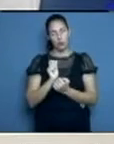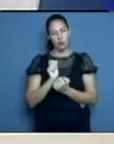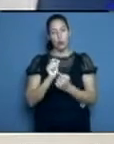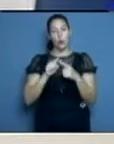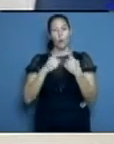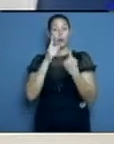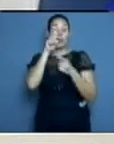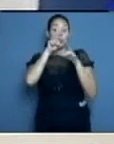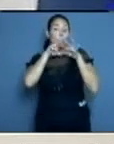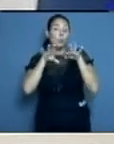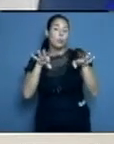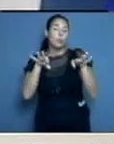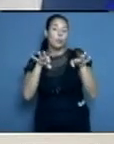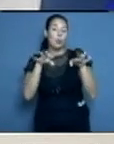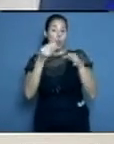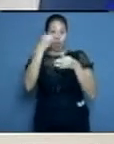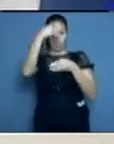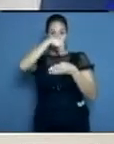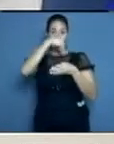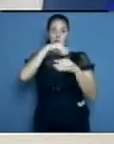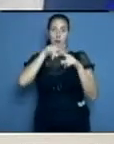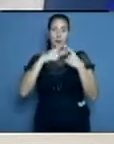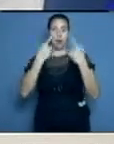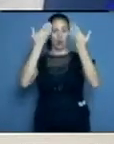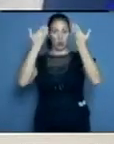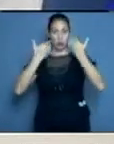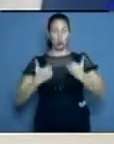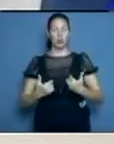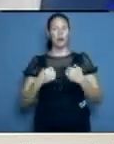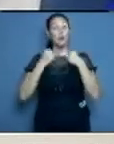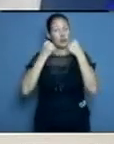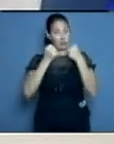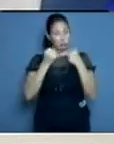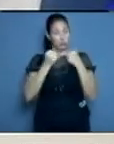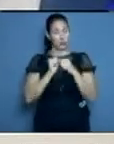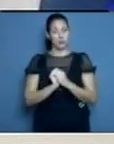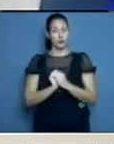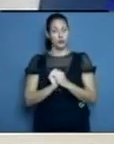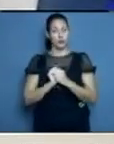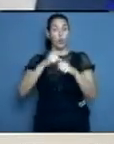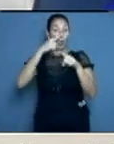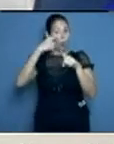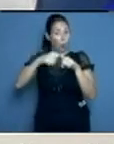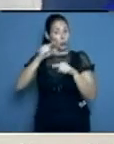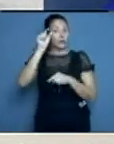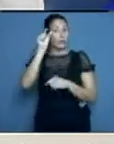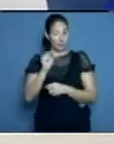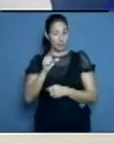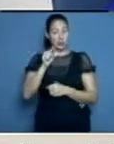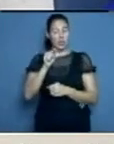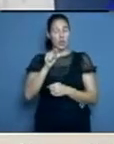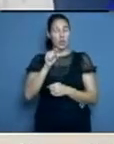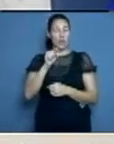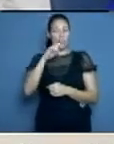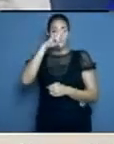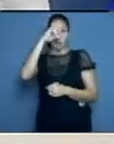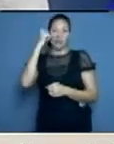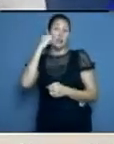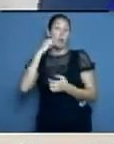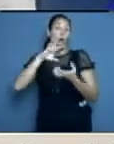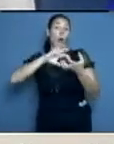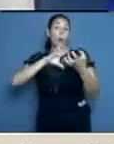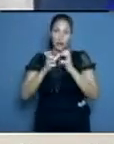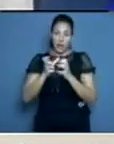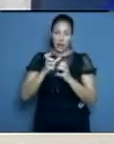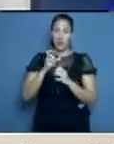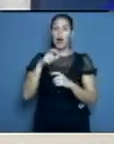necesita la observación, el seguimiento, el cuidado. Y sobre todo la vigilancia para no caer en una complicación